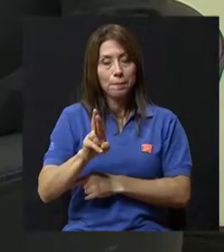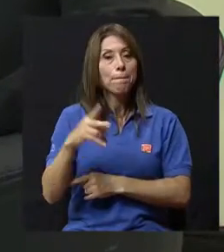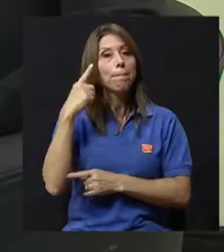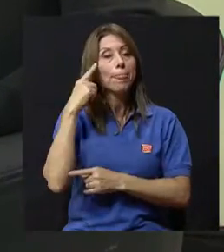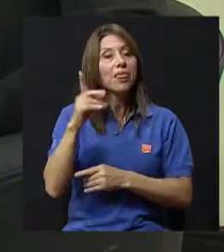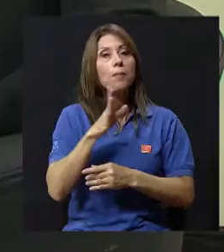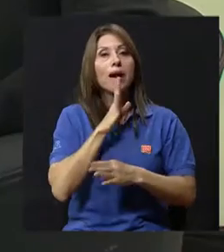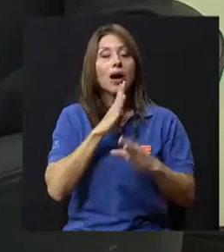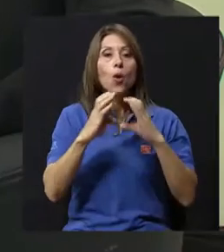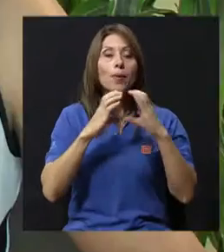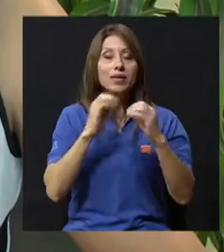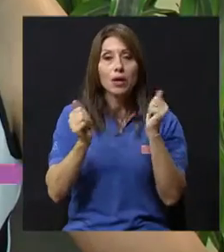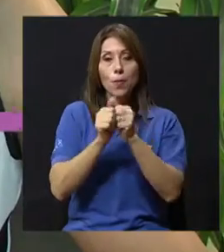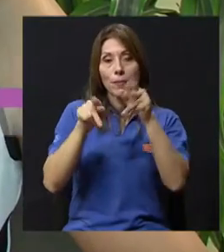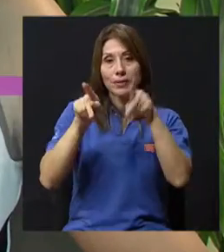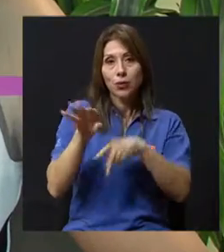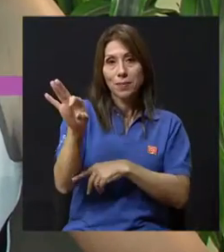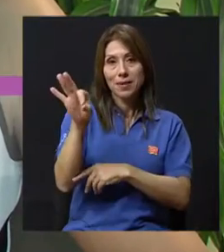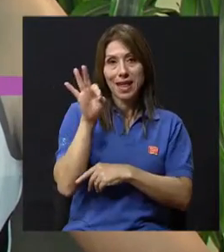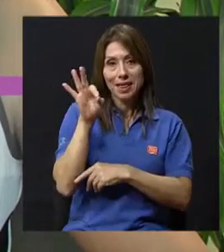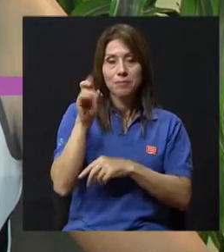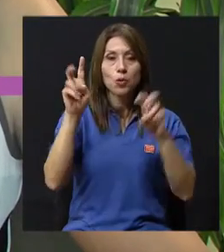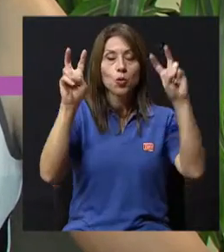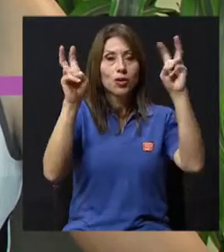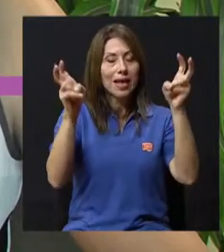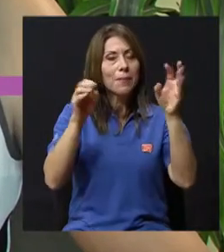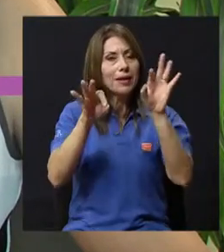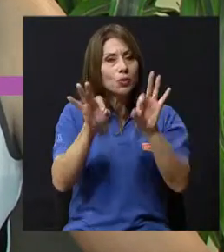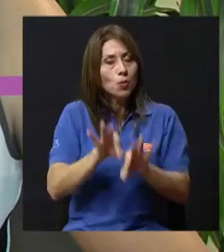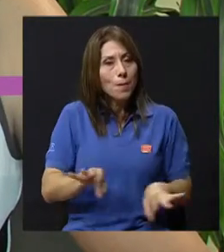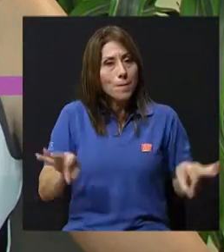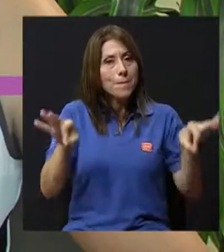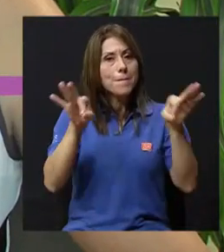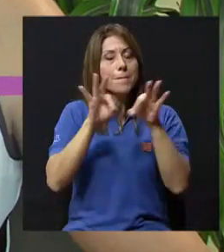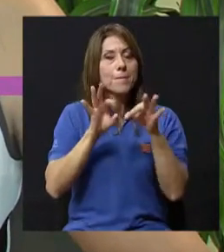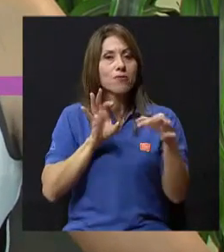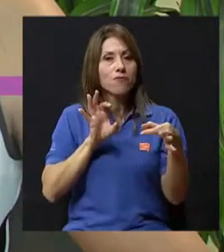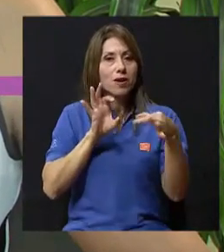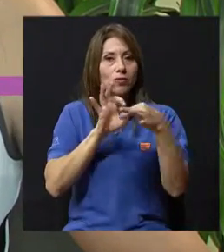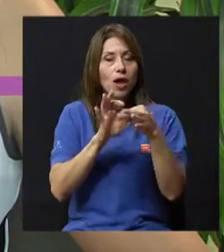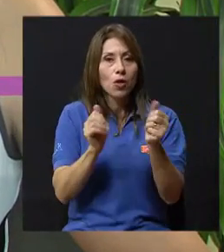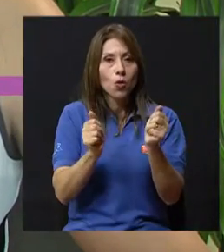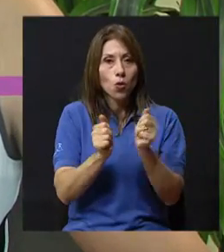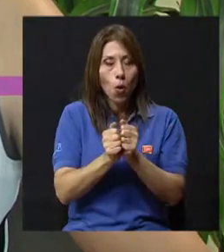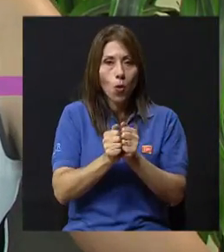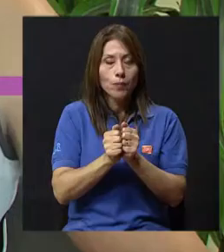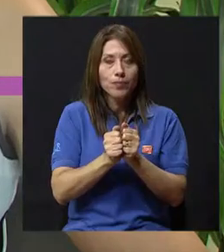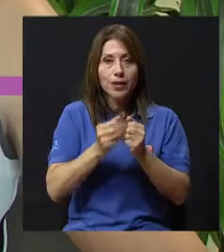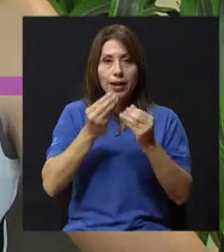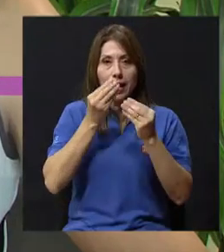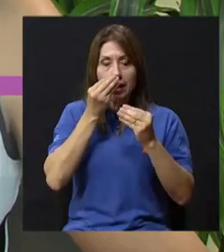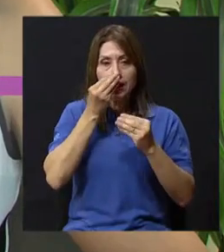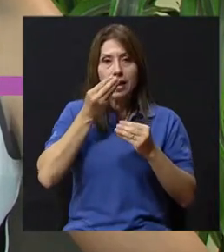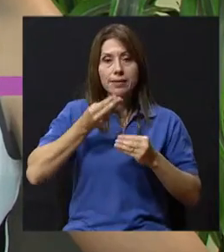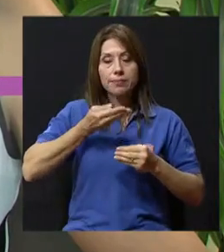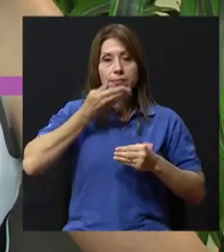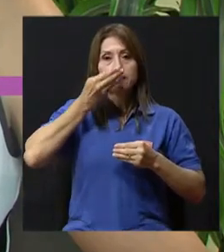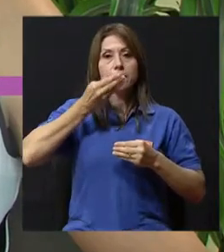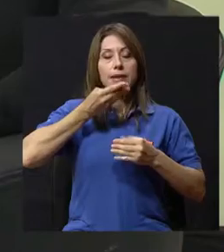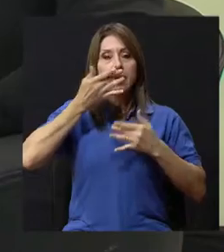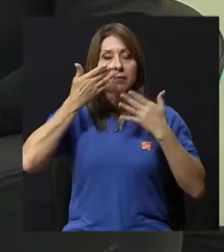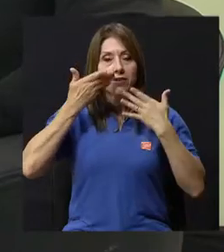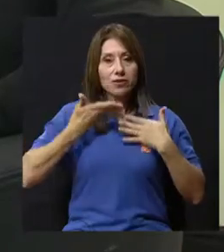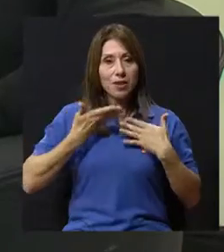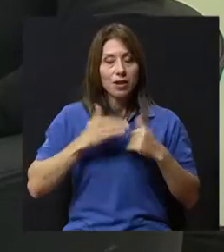de Costa Rica para conversar con nuestro invitado en un tema súper importante relacionado con las vías respiratorias.